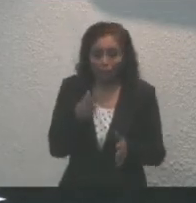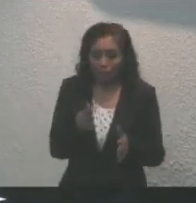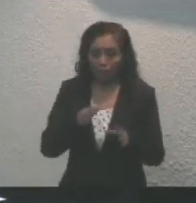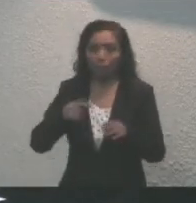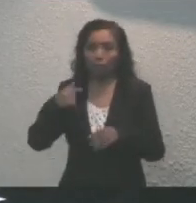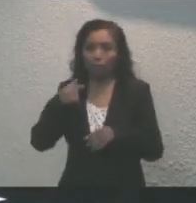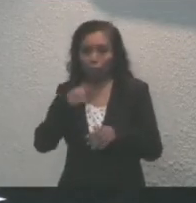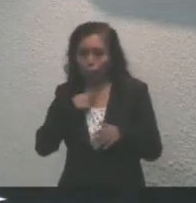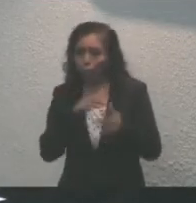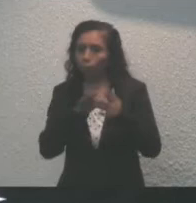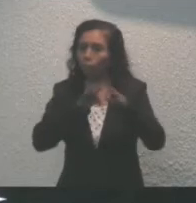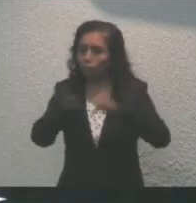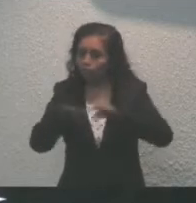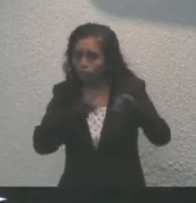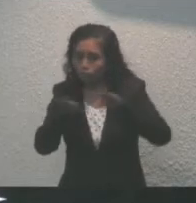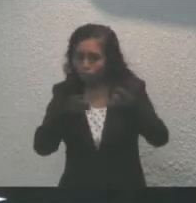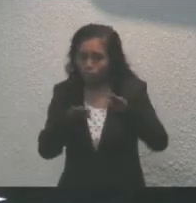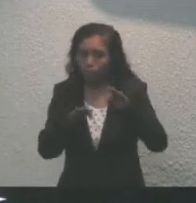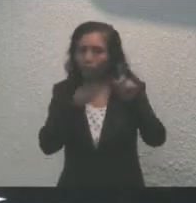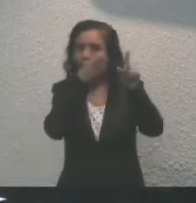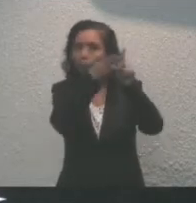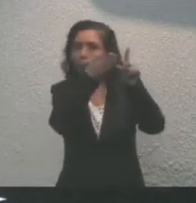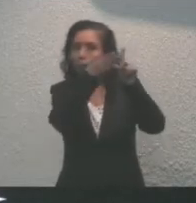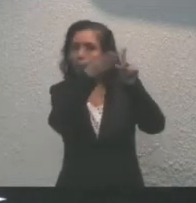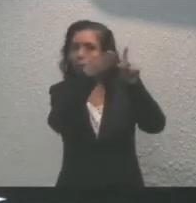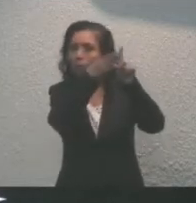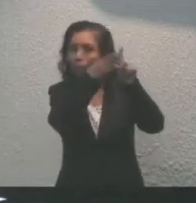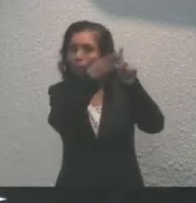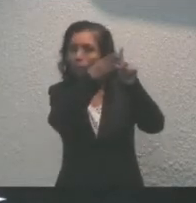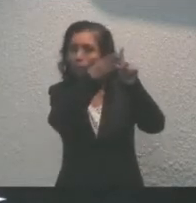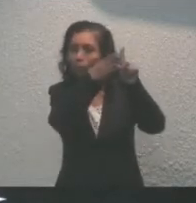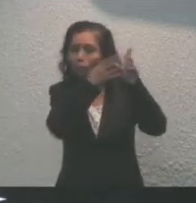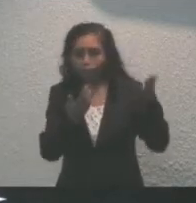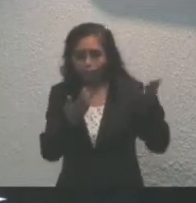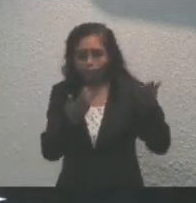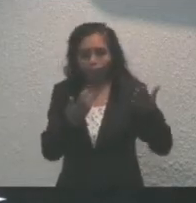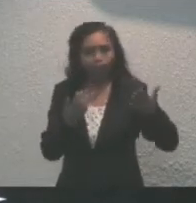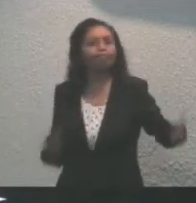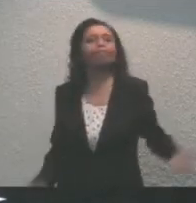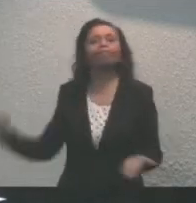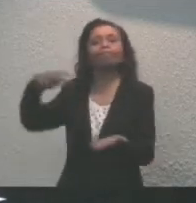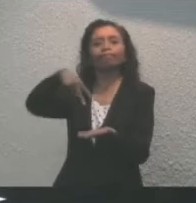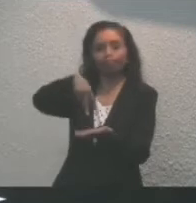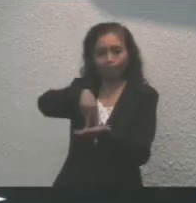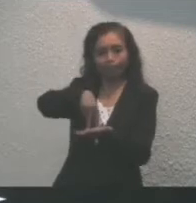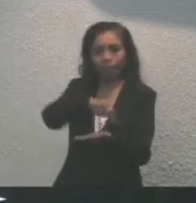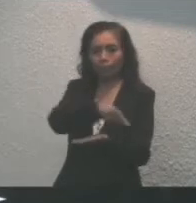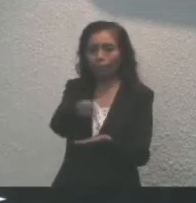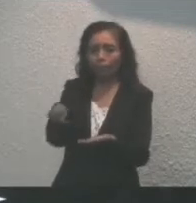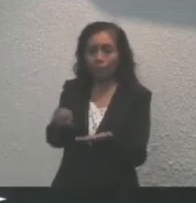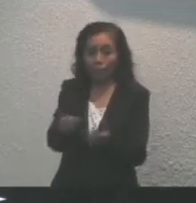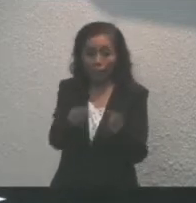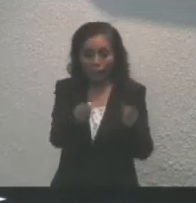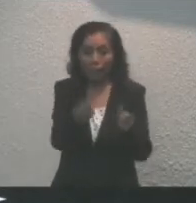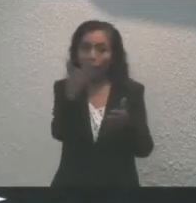gobierno, nos pusimos como objetivo principal hacer frente a todo aquello que afectara la seguridad